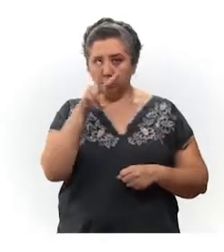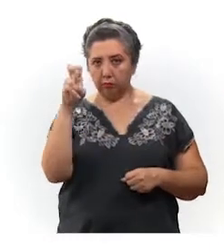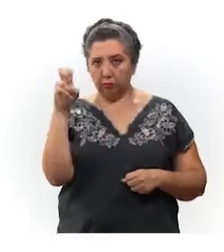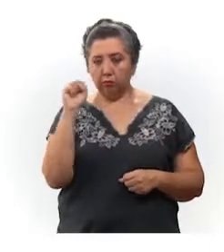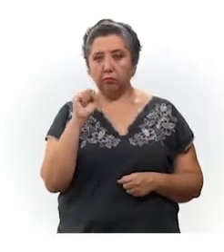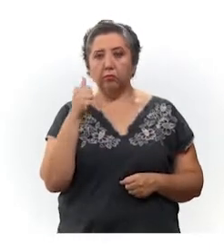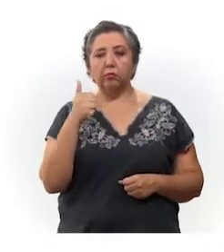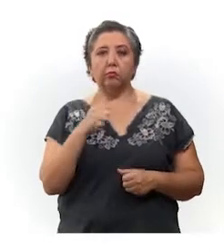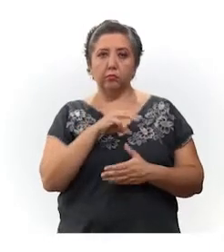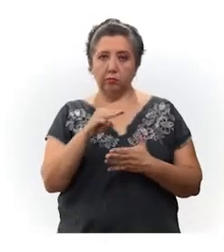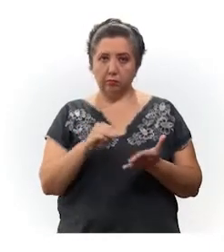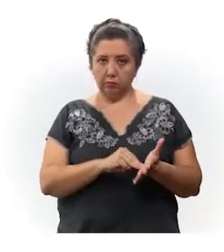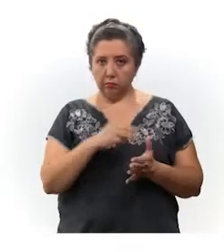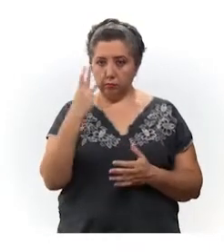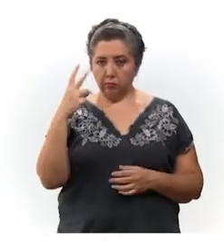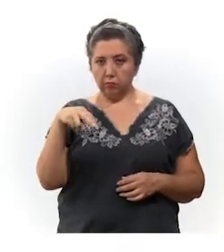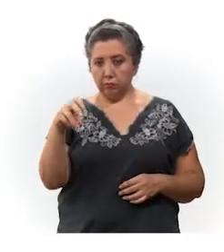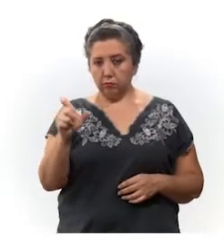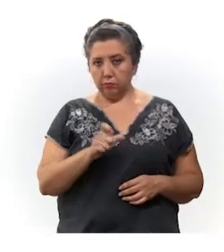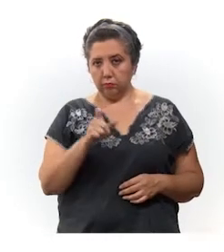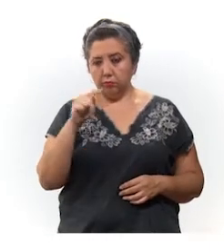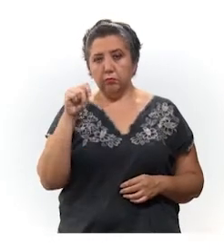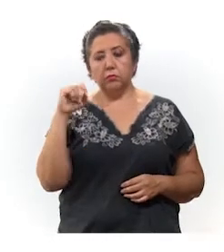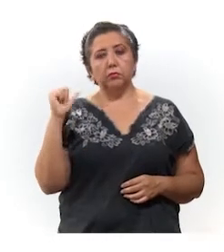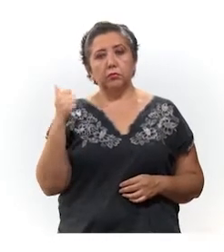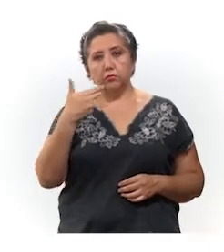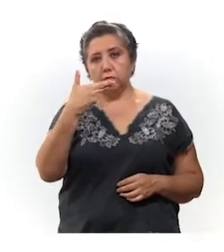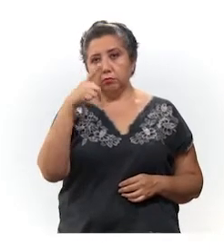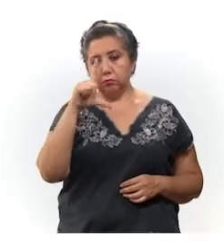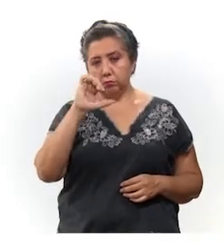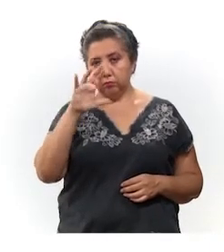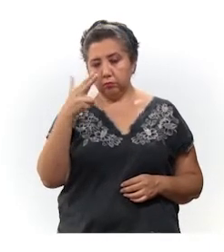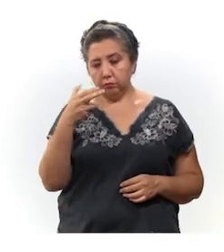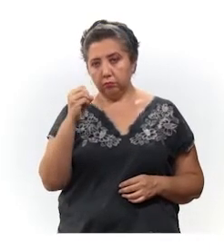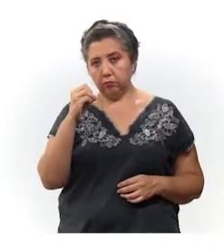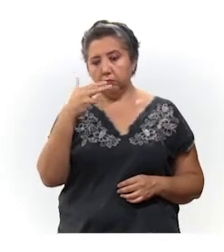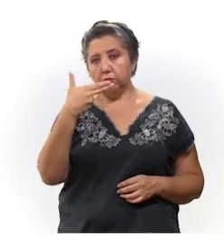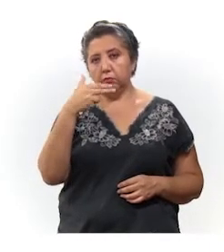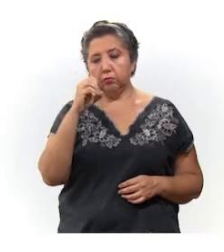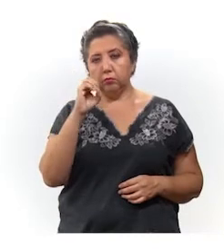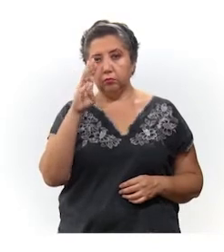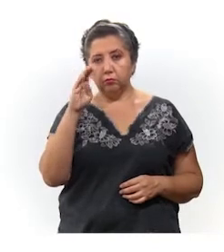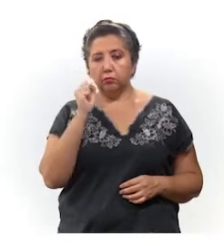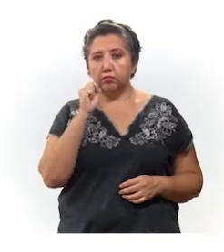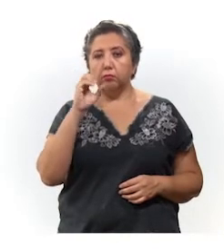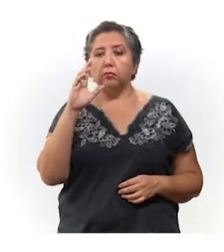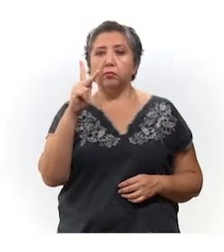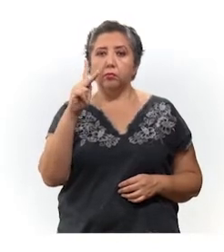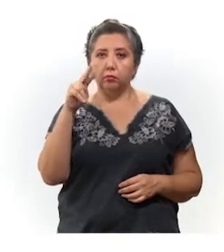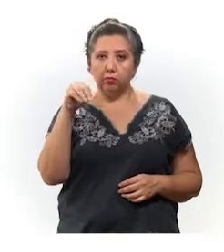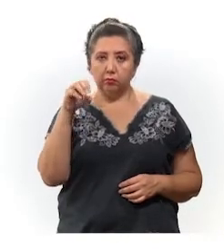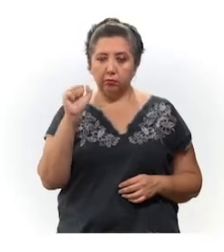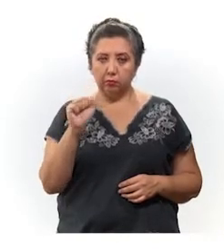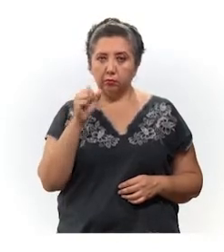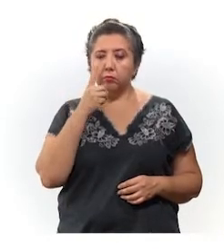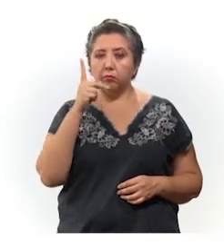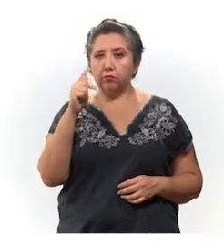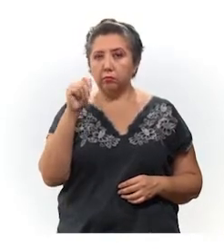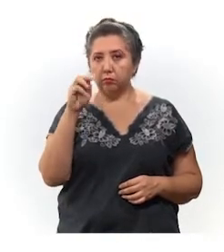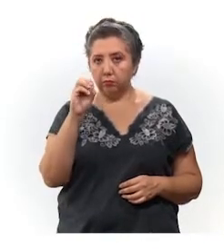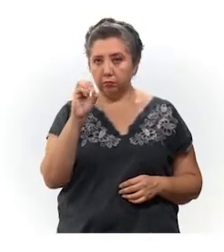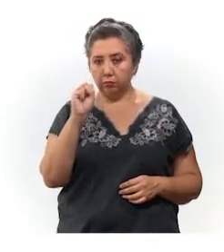en Mérida, 3 en Mashcanú, 1 en Jalachó, Jocabá, Hunagmá, Copomá, Opichén, Peto, Seye,